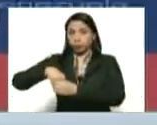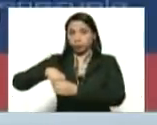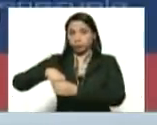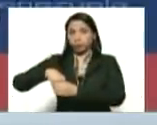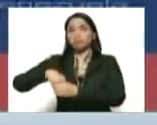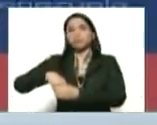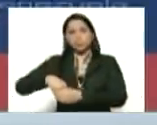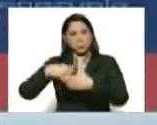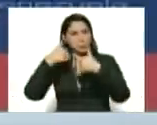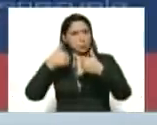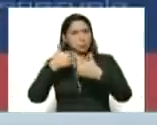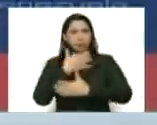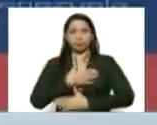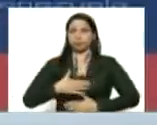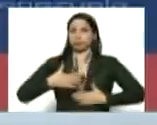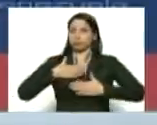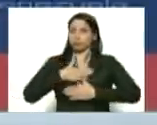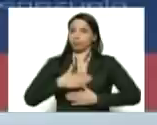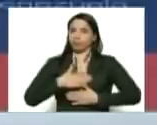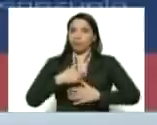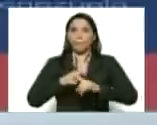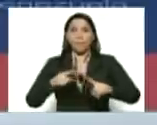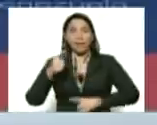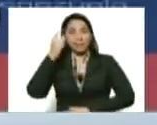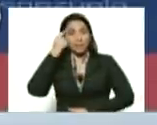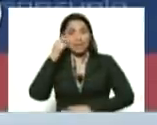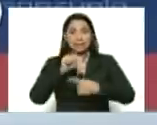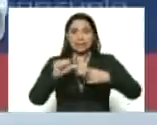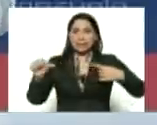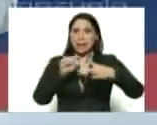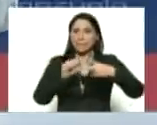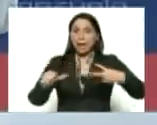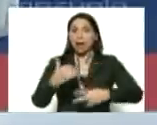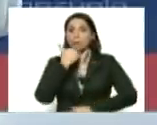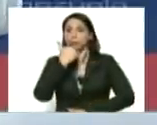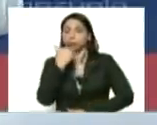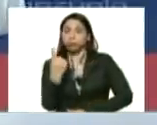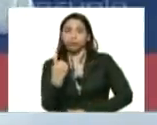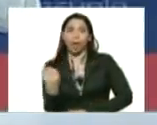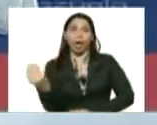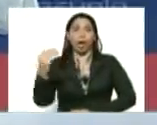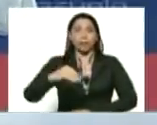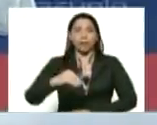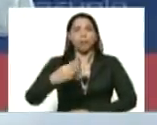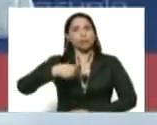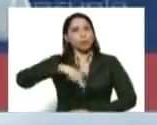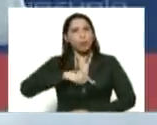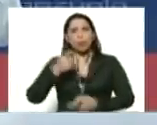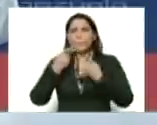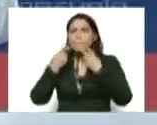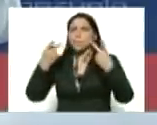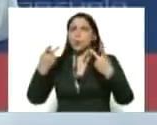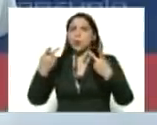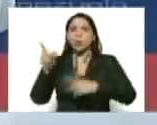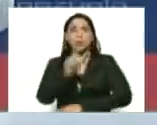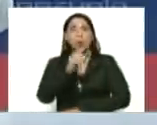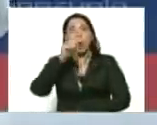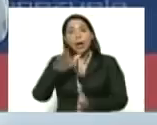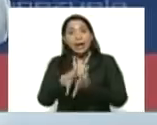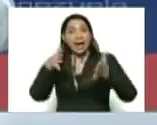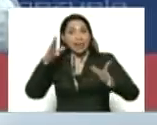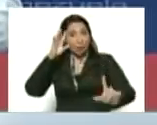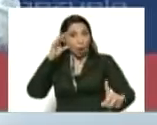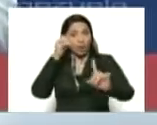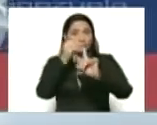valdrá la pena para los días y semanas que están por venir, para nosotros plantearnos grandes objetivos y